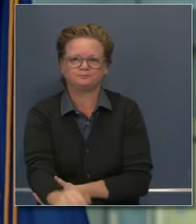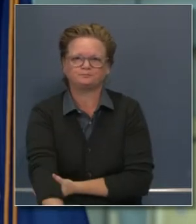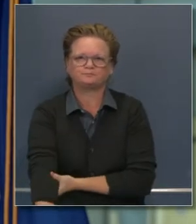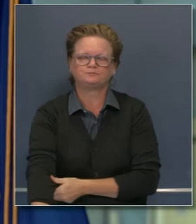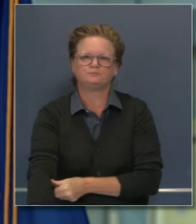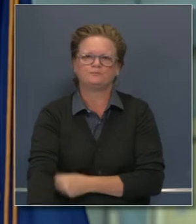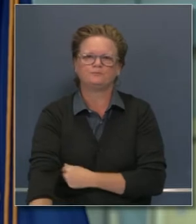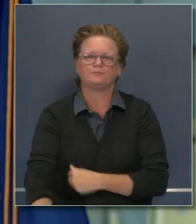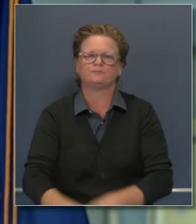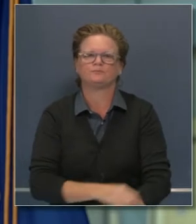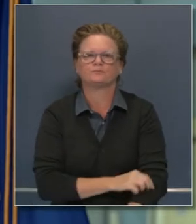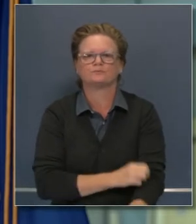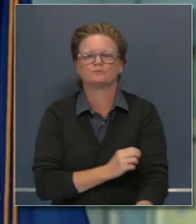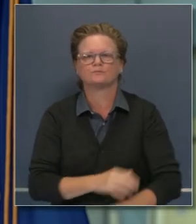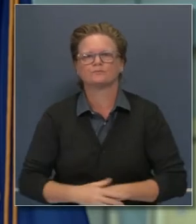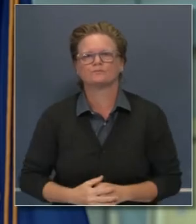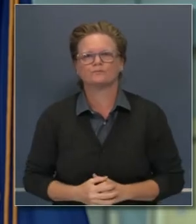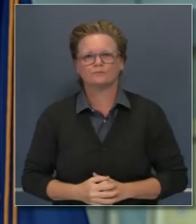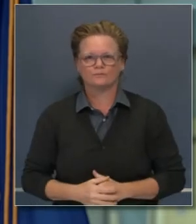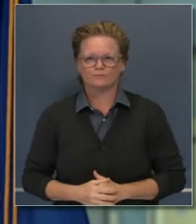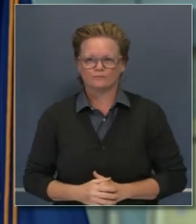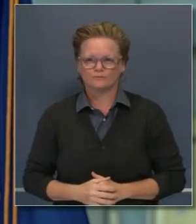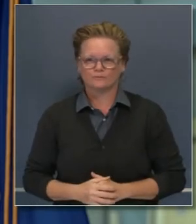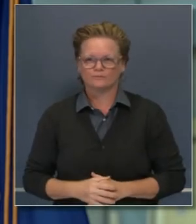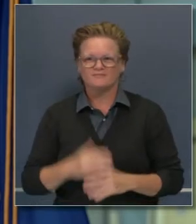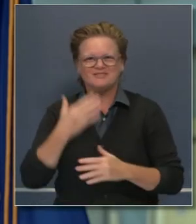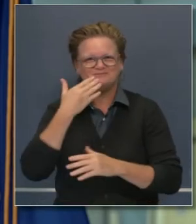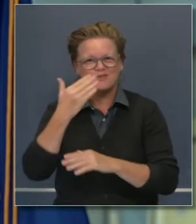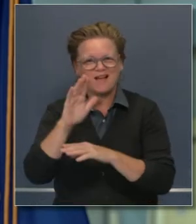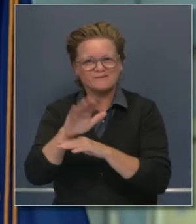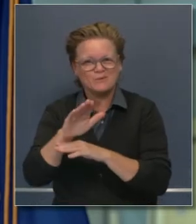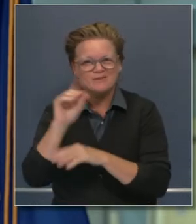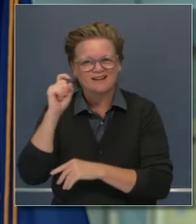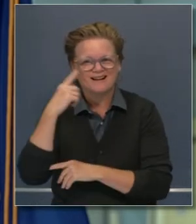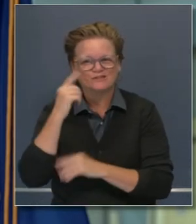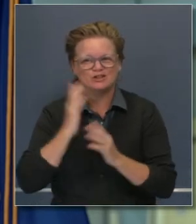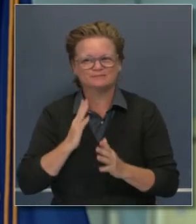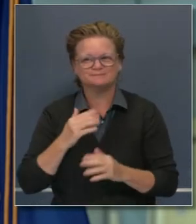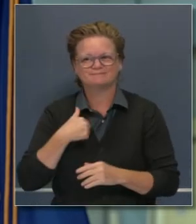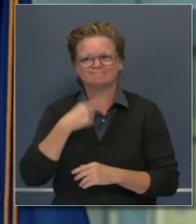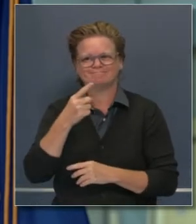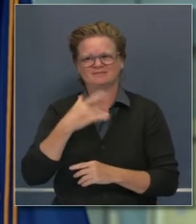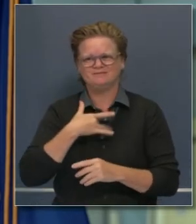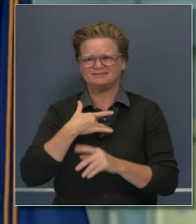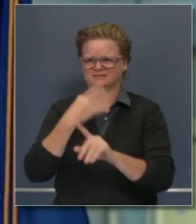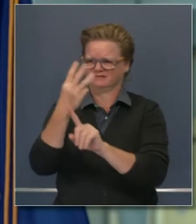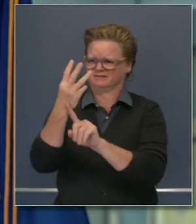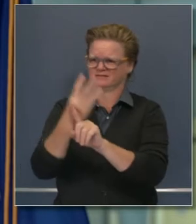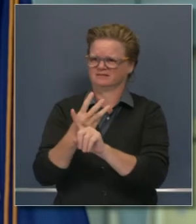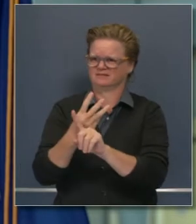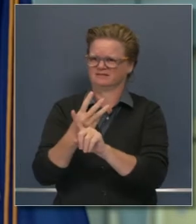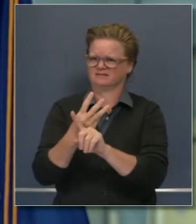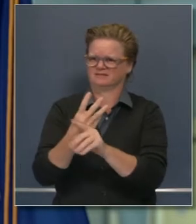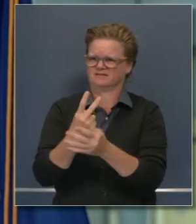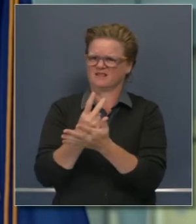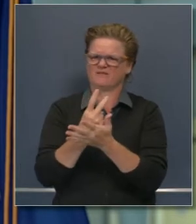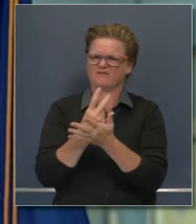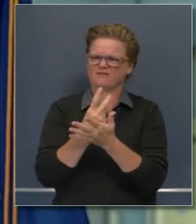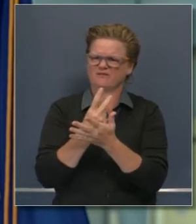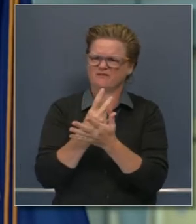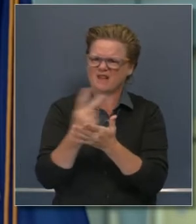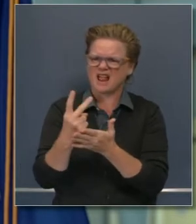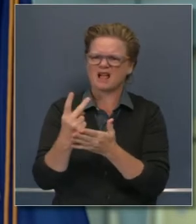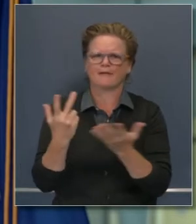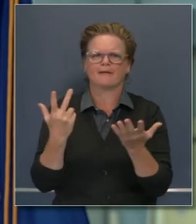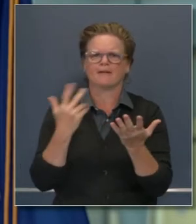Buenas tardes. ¿Realmente confía usted que seis meses de fracasos,